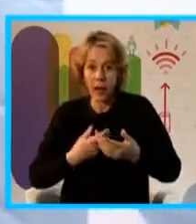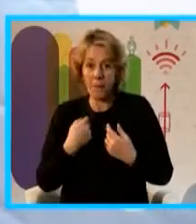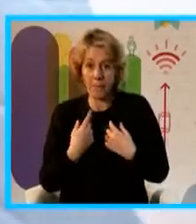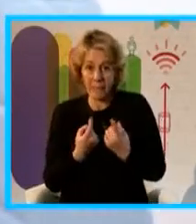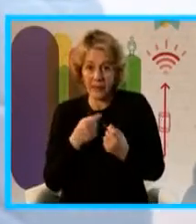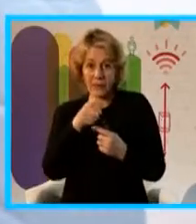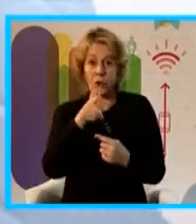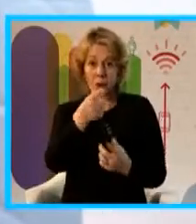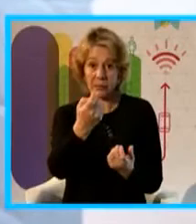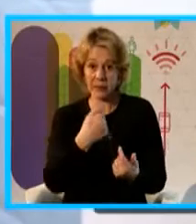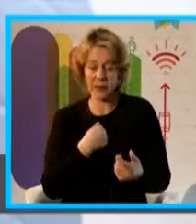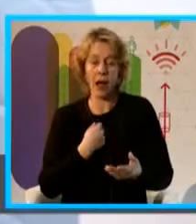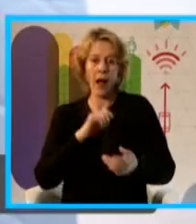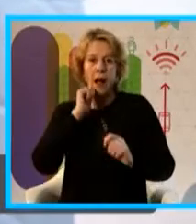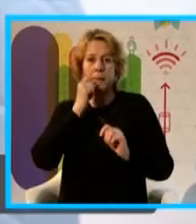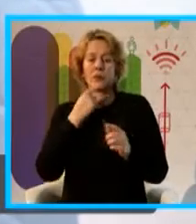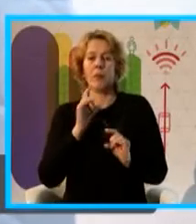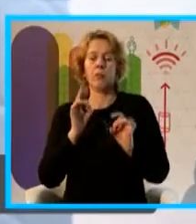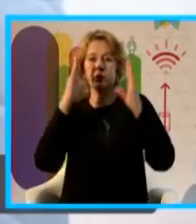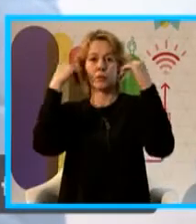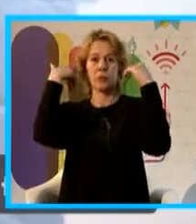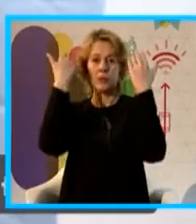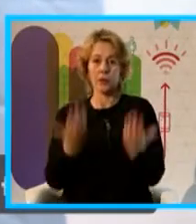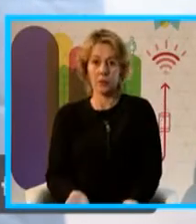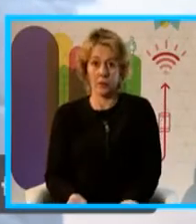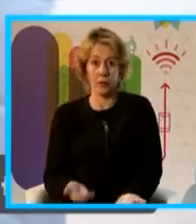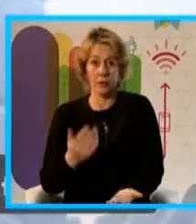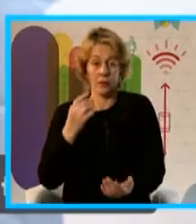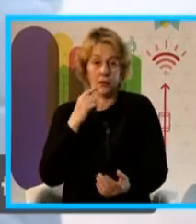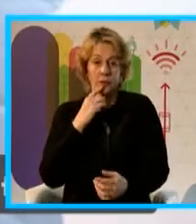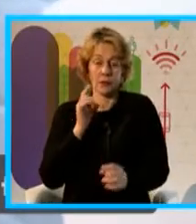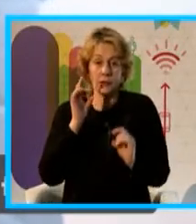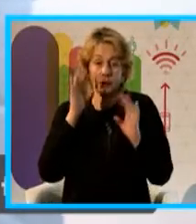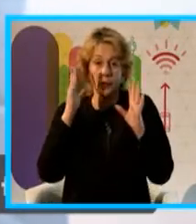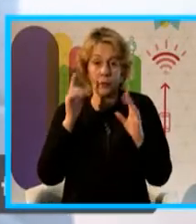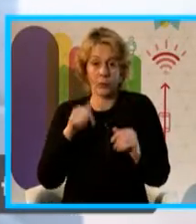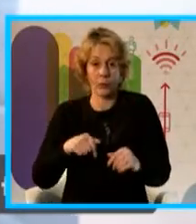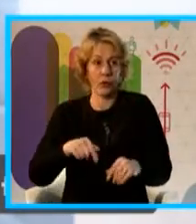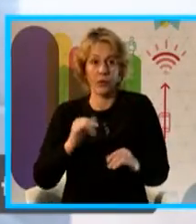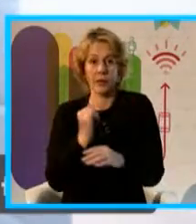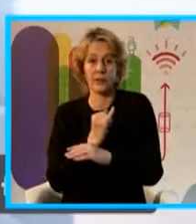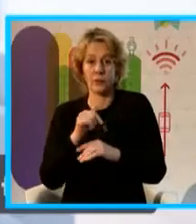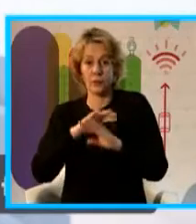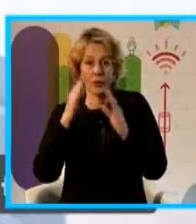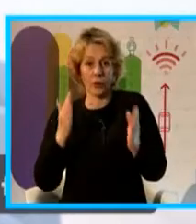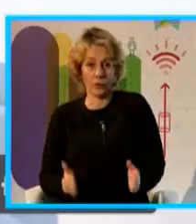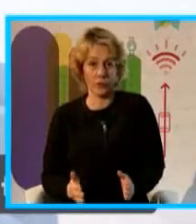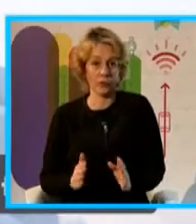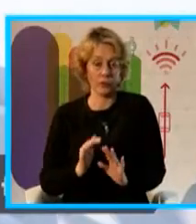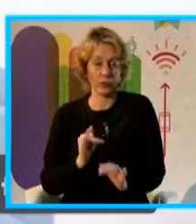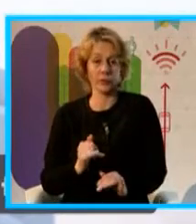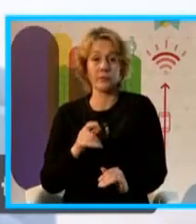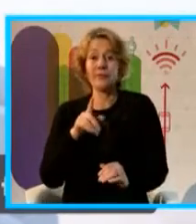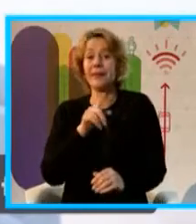ruptura realmente fue muy fuerte, fue un paradigma fuerte de romper adentro de esta institución. Ni hablar cuando en